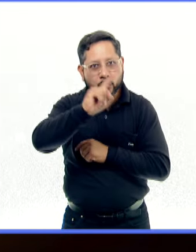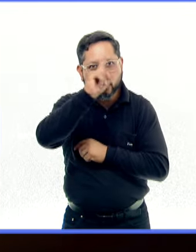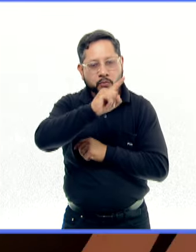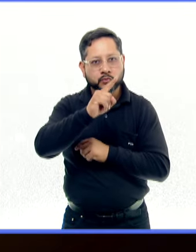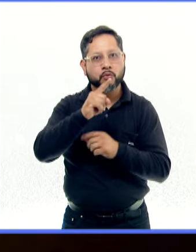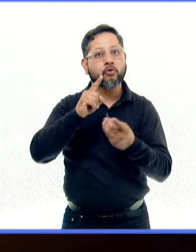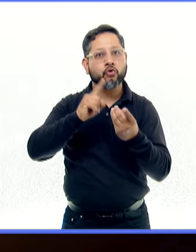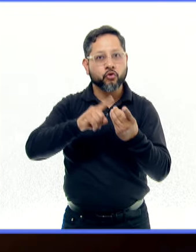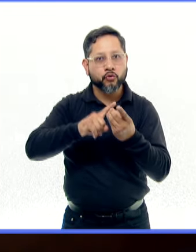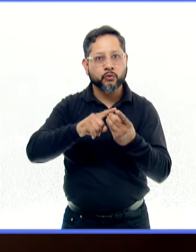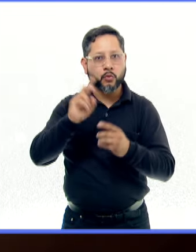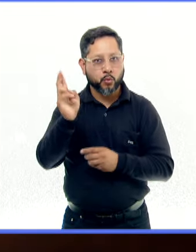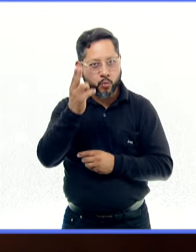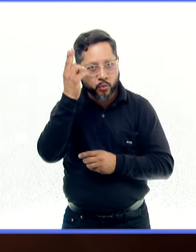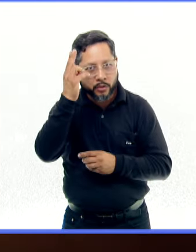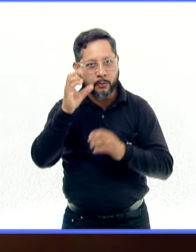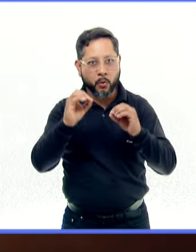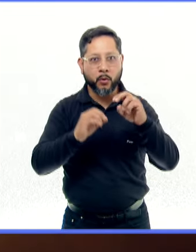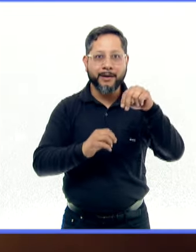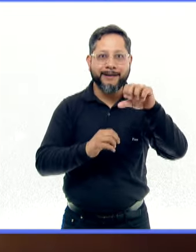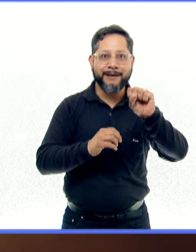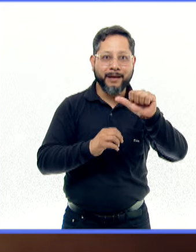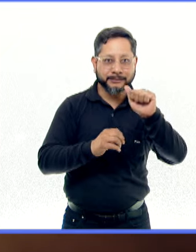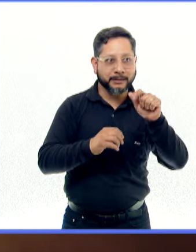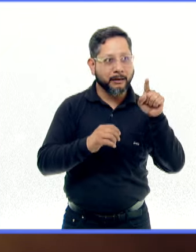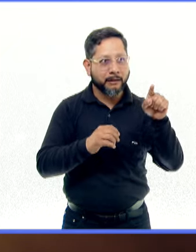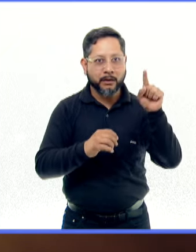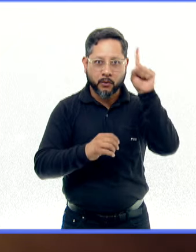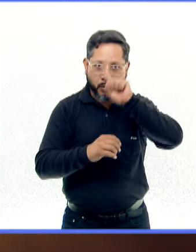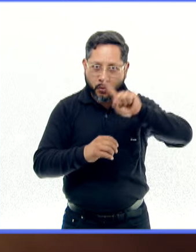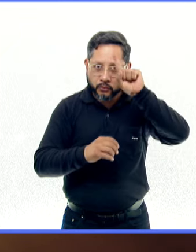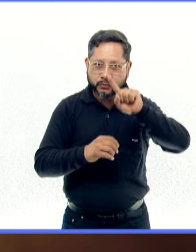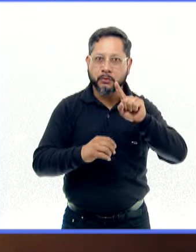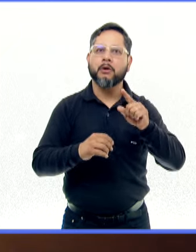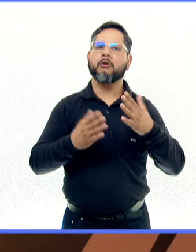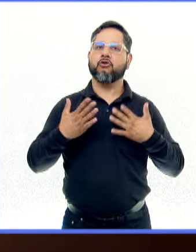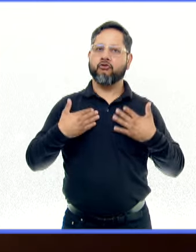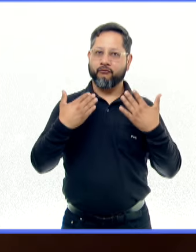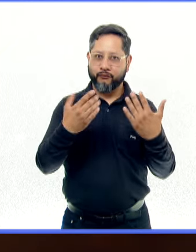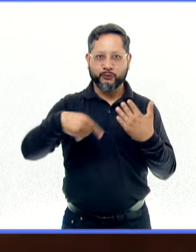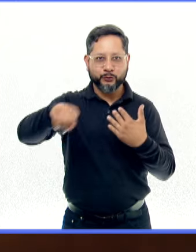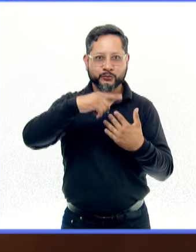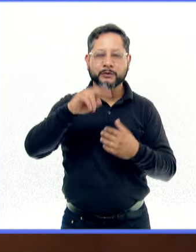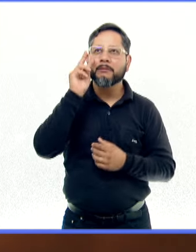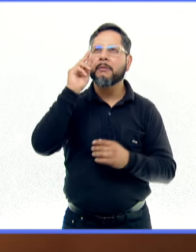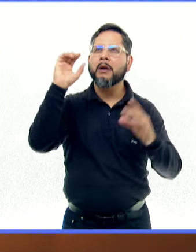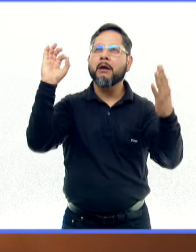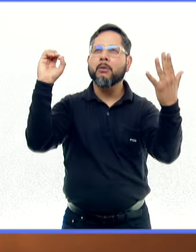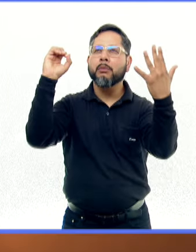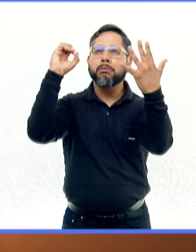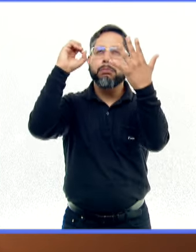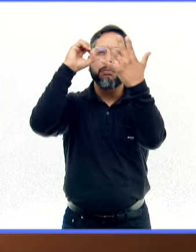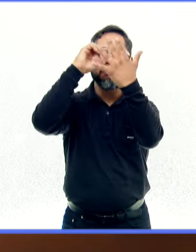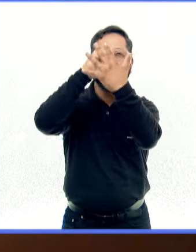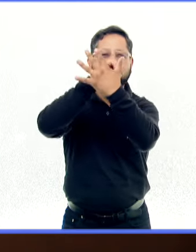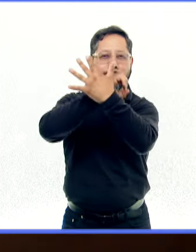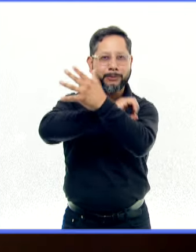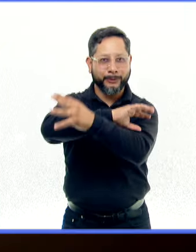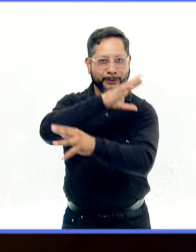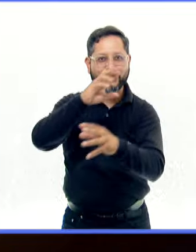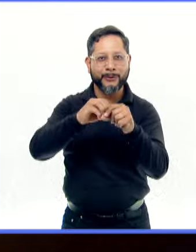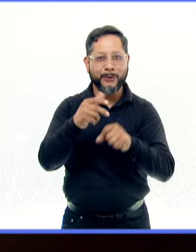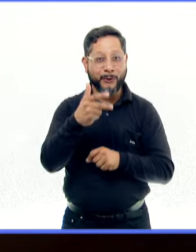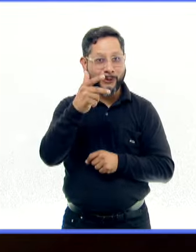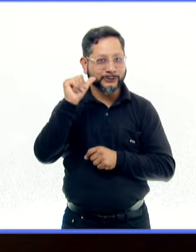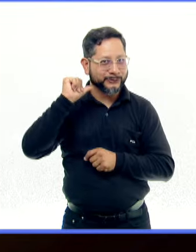confiables como la UNAM o la NASA. De esta forma disfrutaremos plenamente el eclipse total de sol este 8